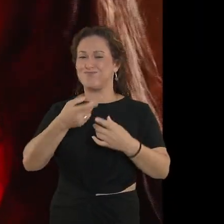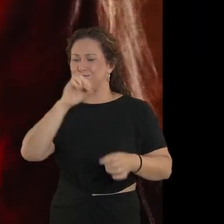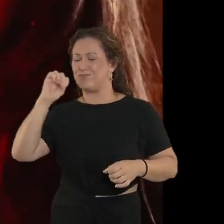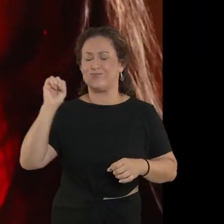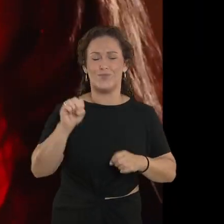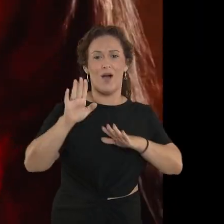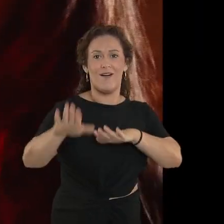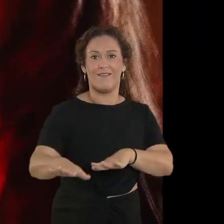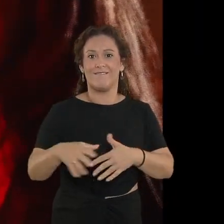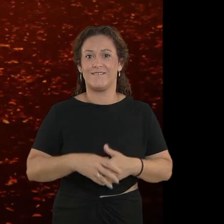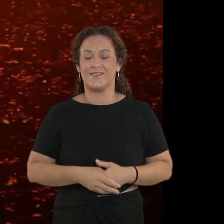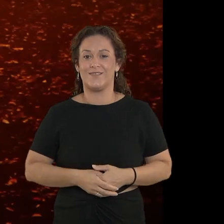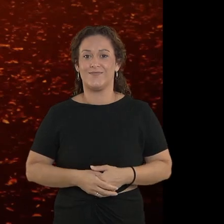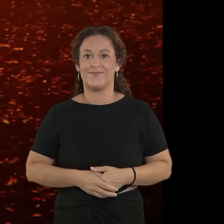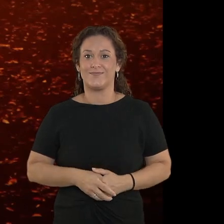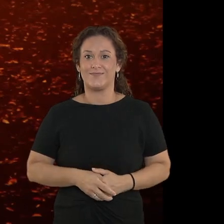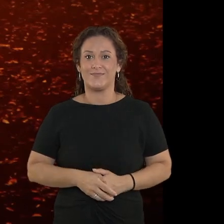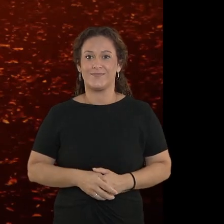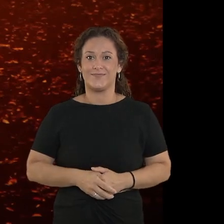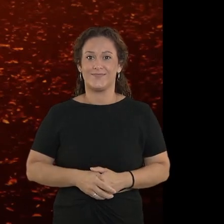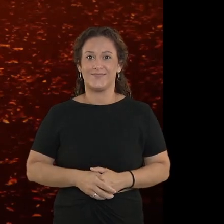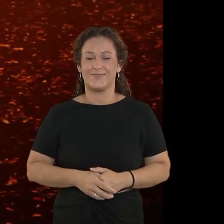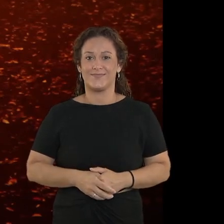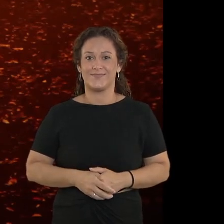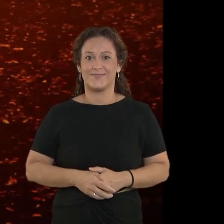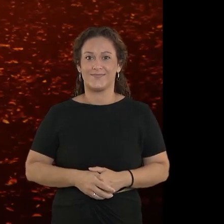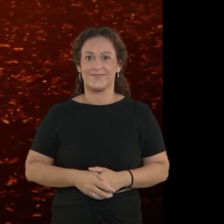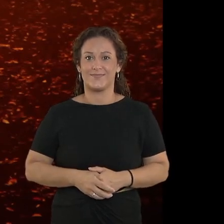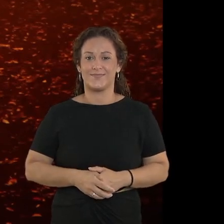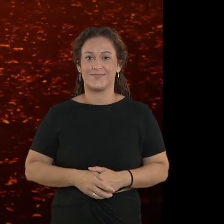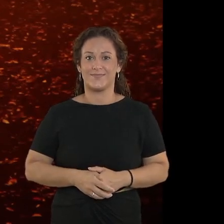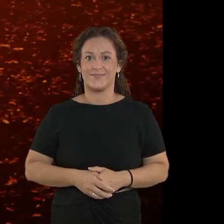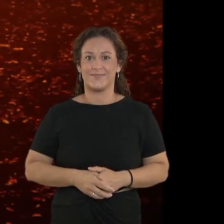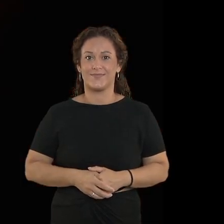Vivir como un rampellero. Vivir como un rampellero.